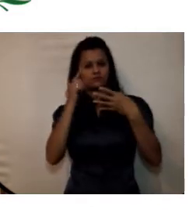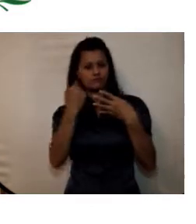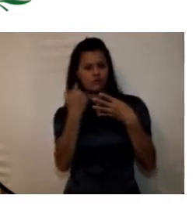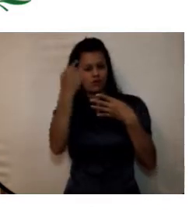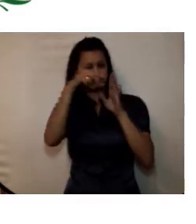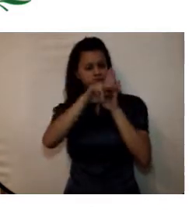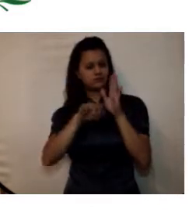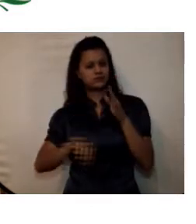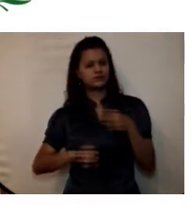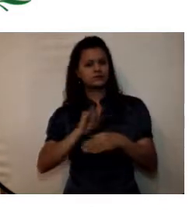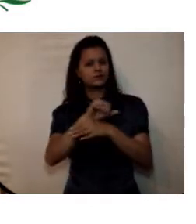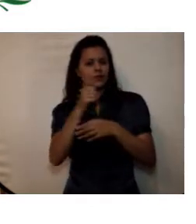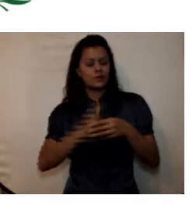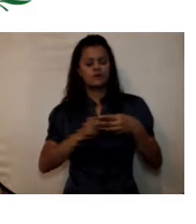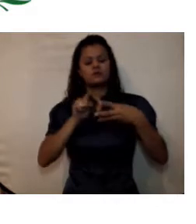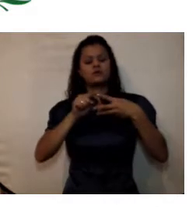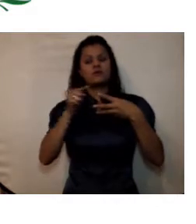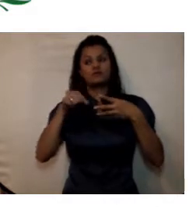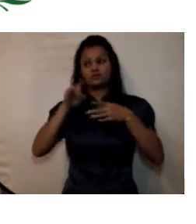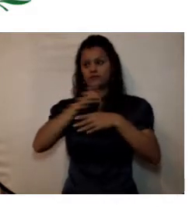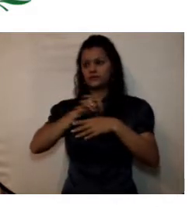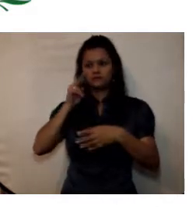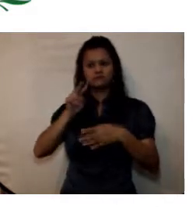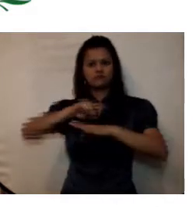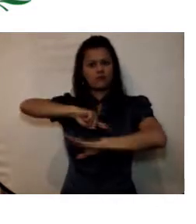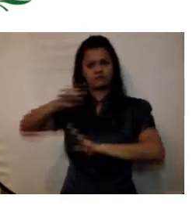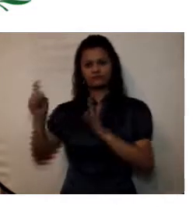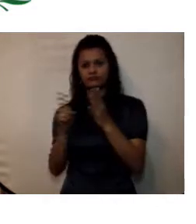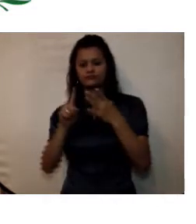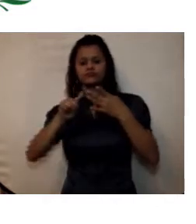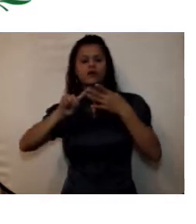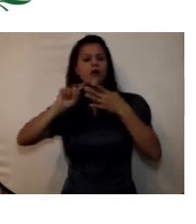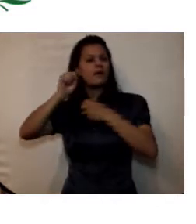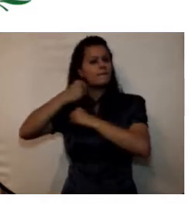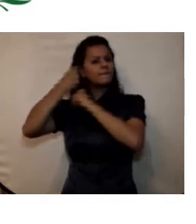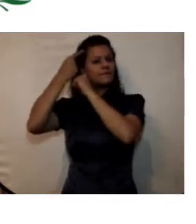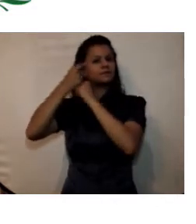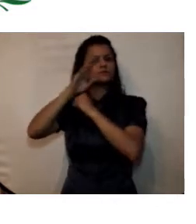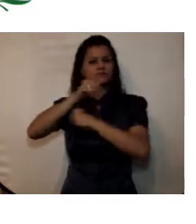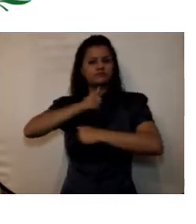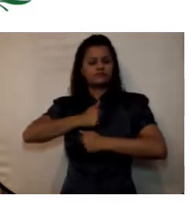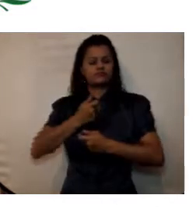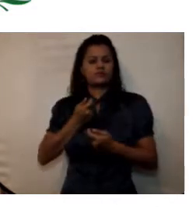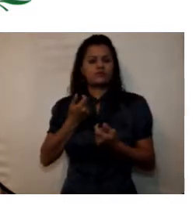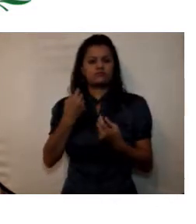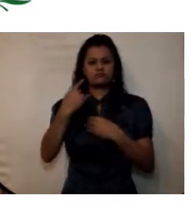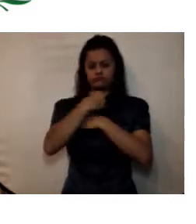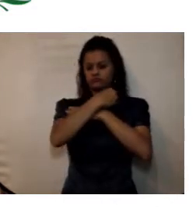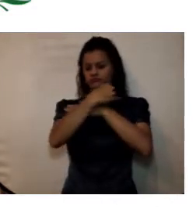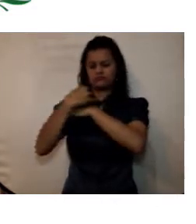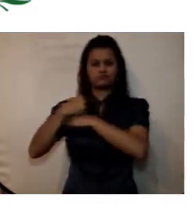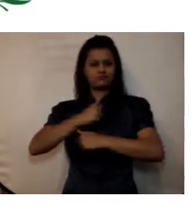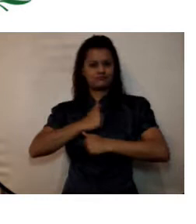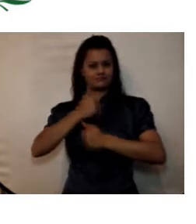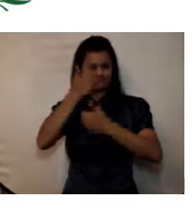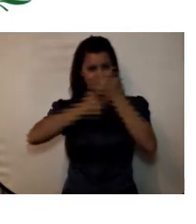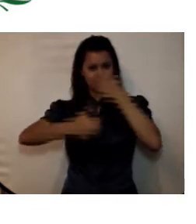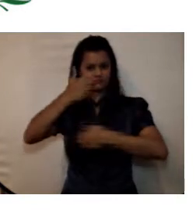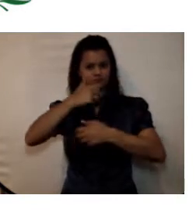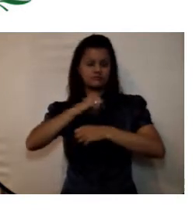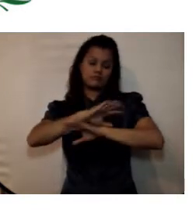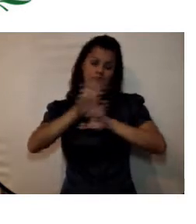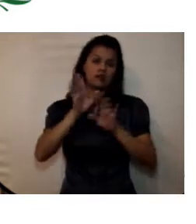ver la universidad de forma integral los principios de autorregulación y autoevaluación y obviamente por el modelo que